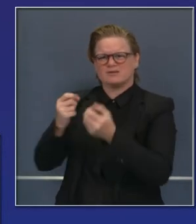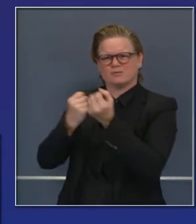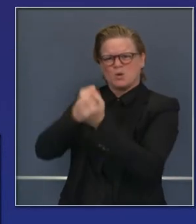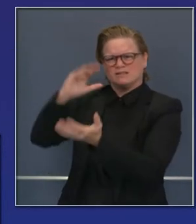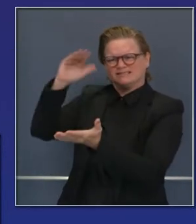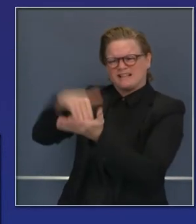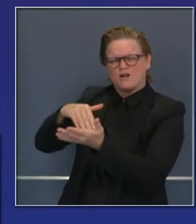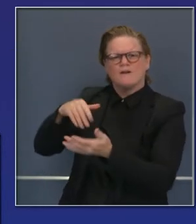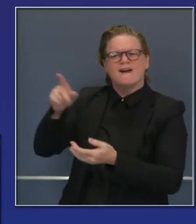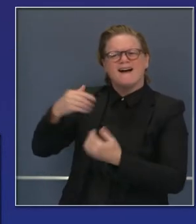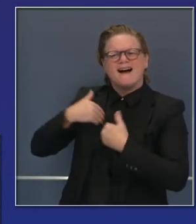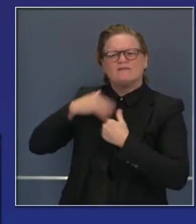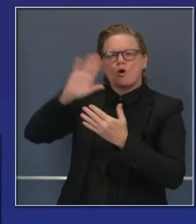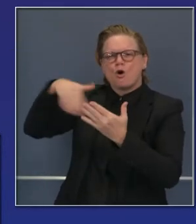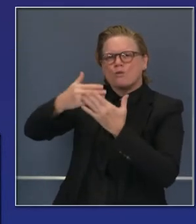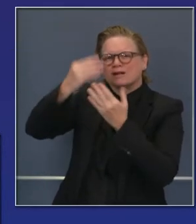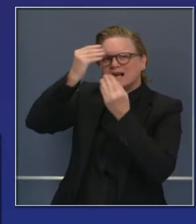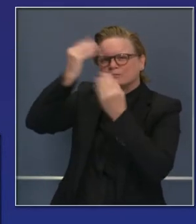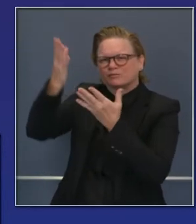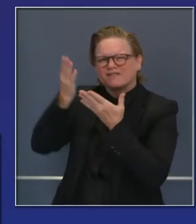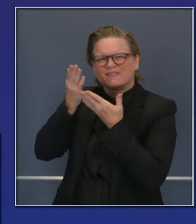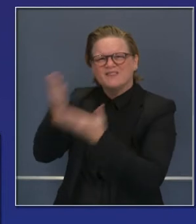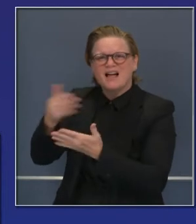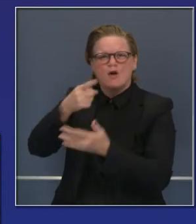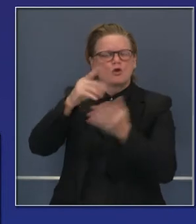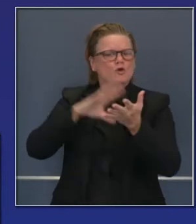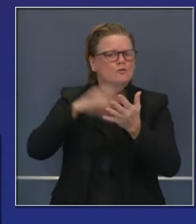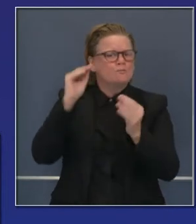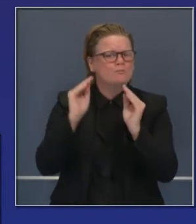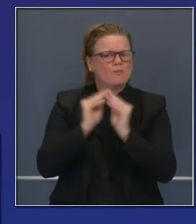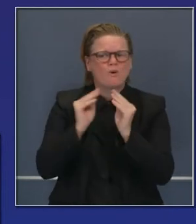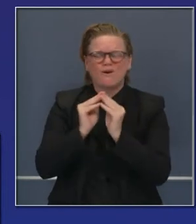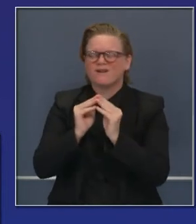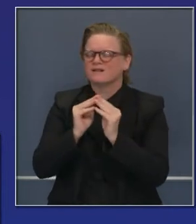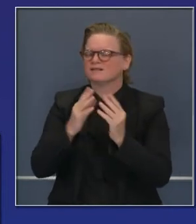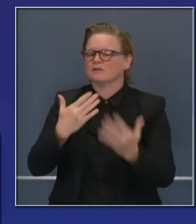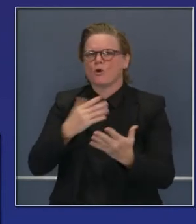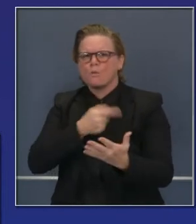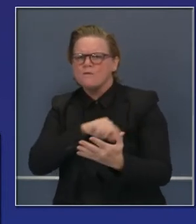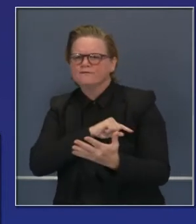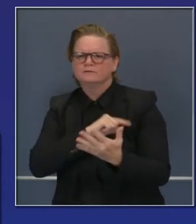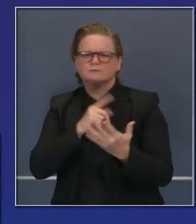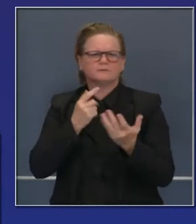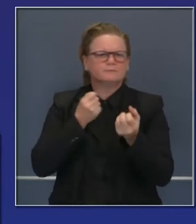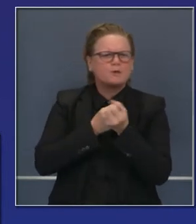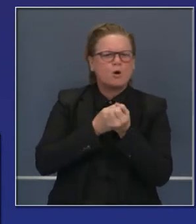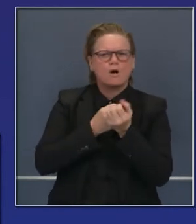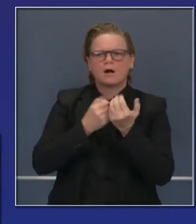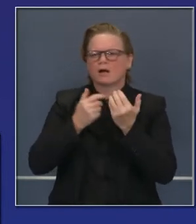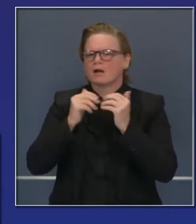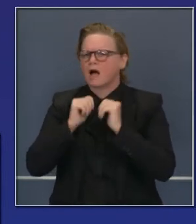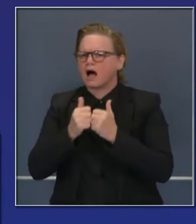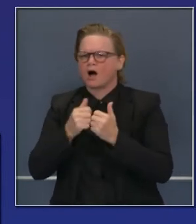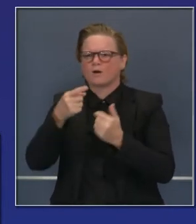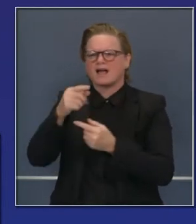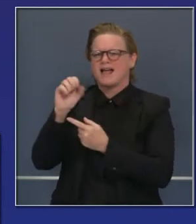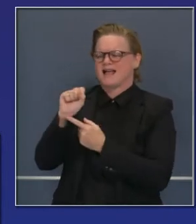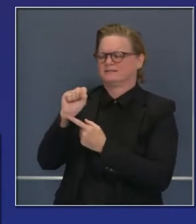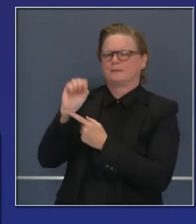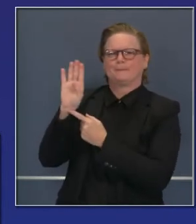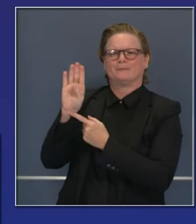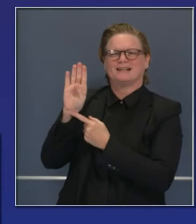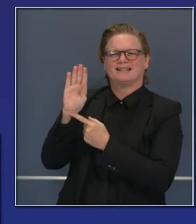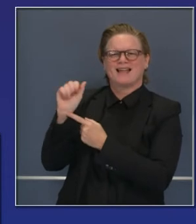toda la información. Es importante que usted la busque. Obtenga más información para que usted pueda recibir apoyo de la